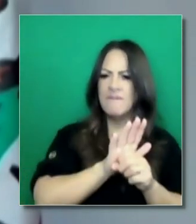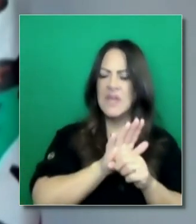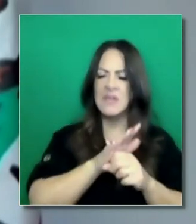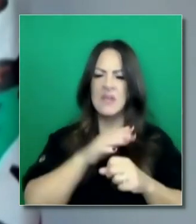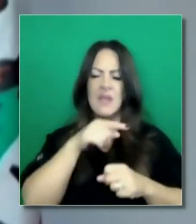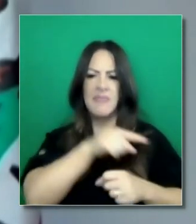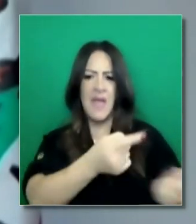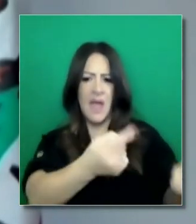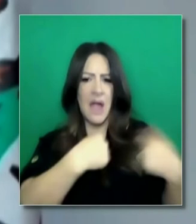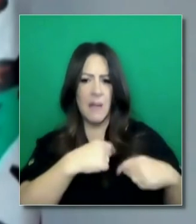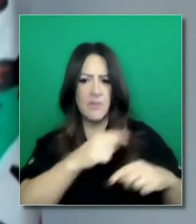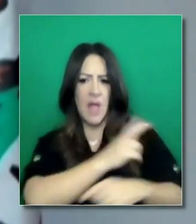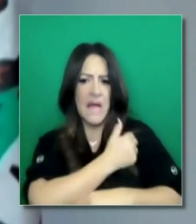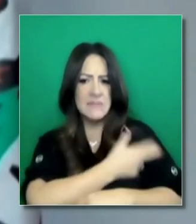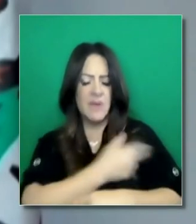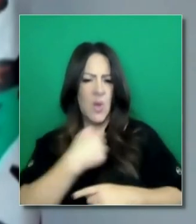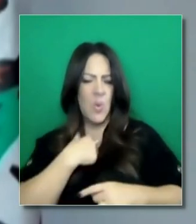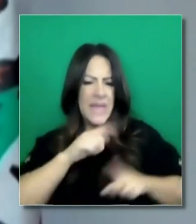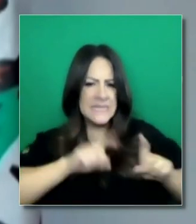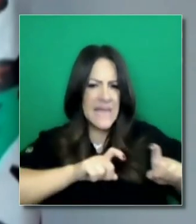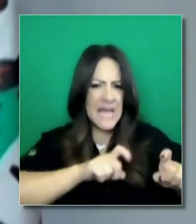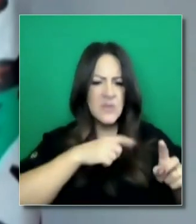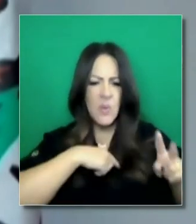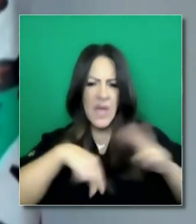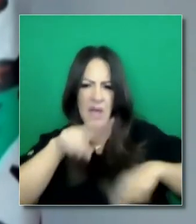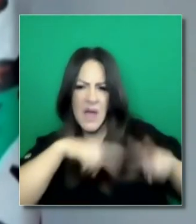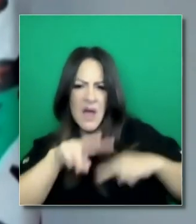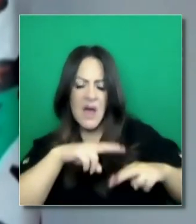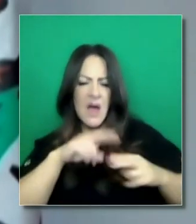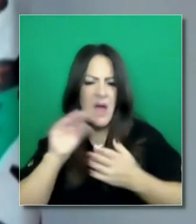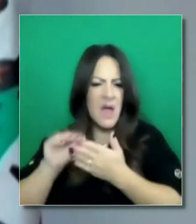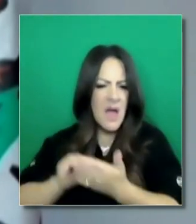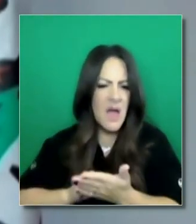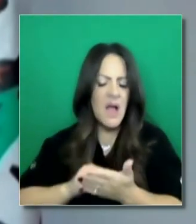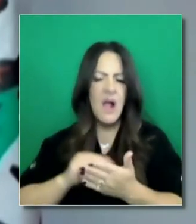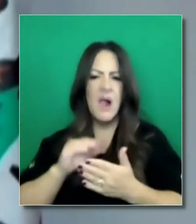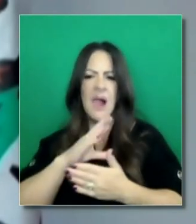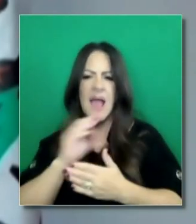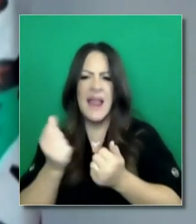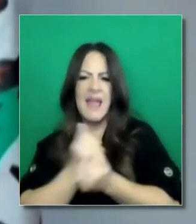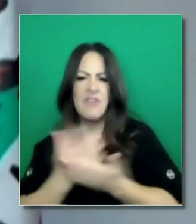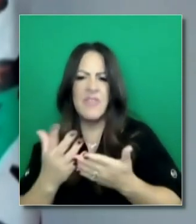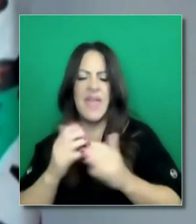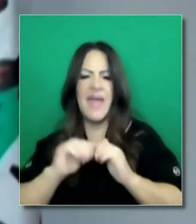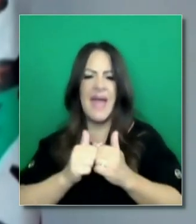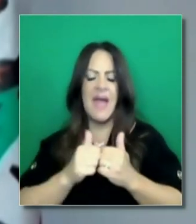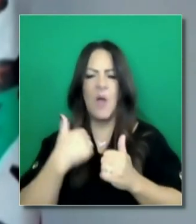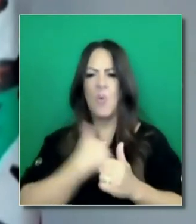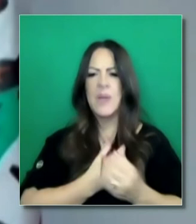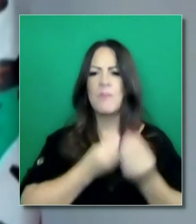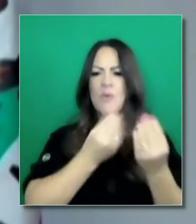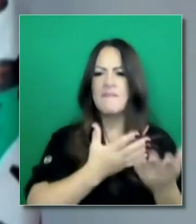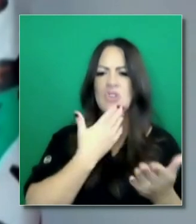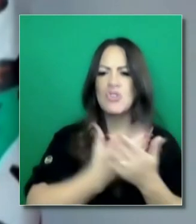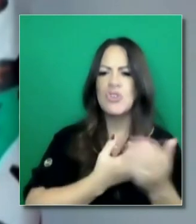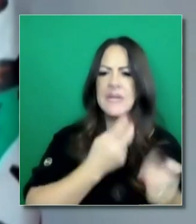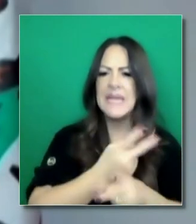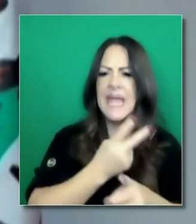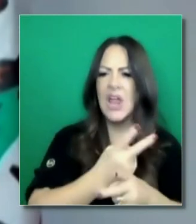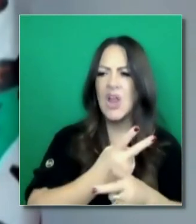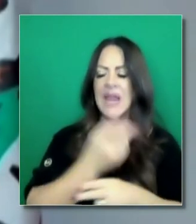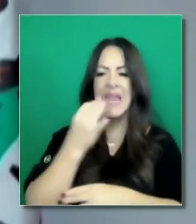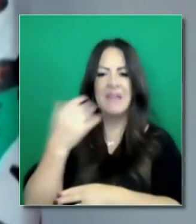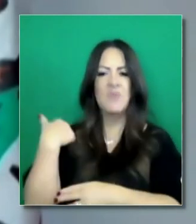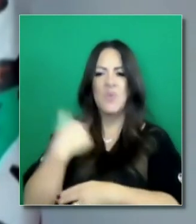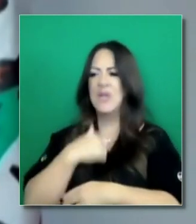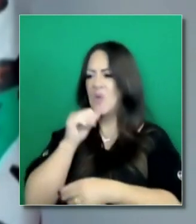de COVID en los hospitales, pero cuando las camas y el personal no está disponible para brindar la atención, la persona no